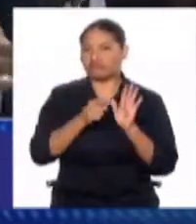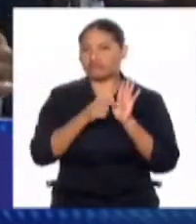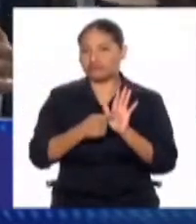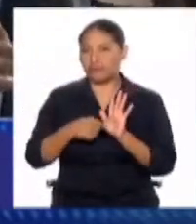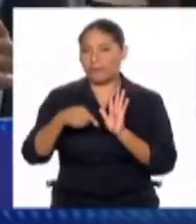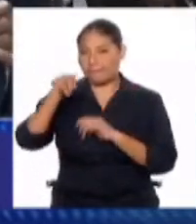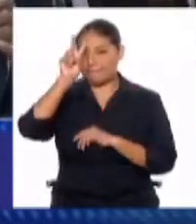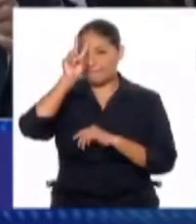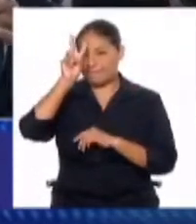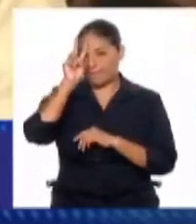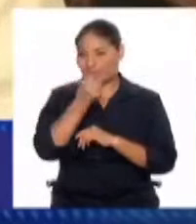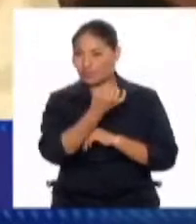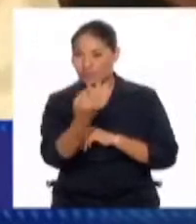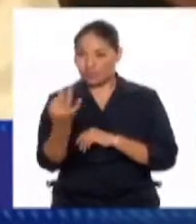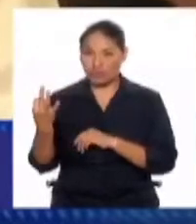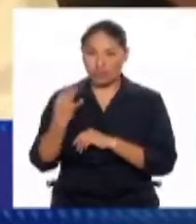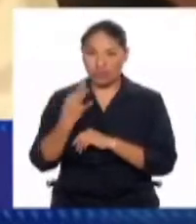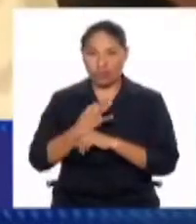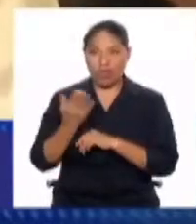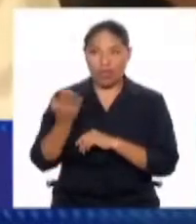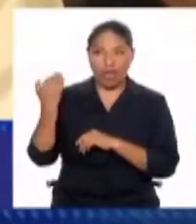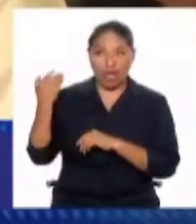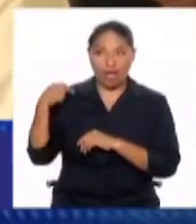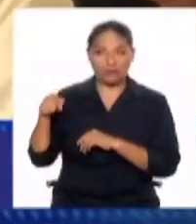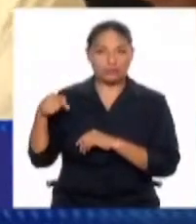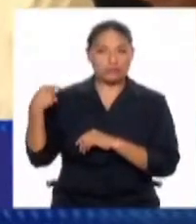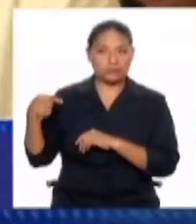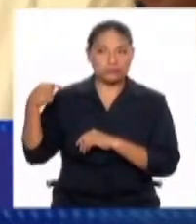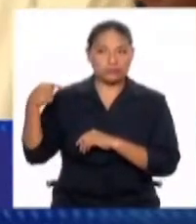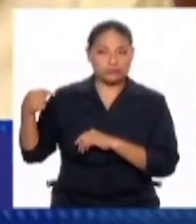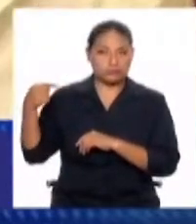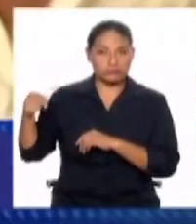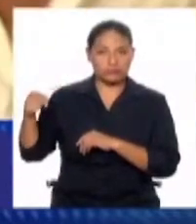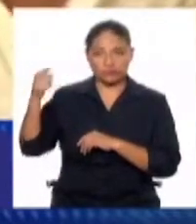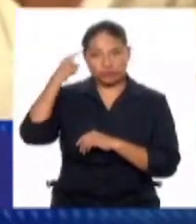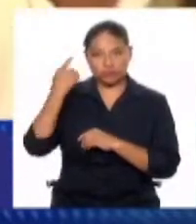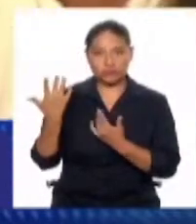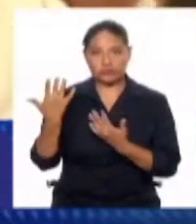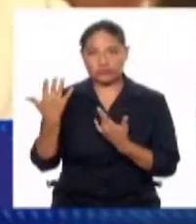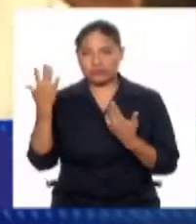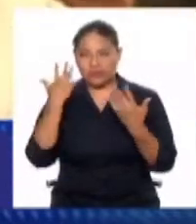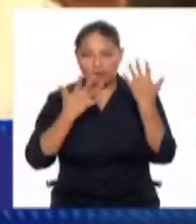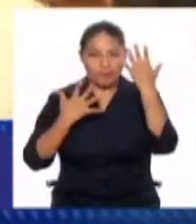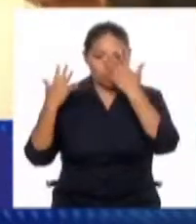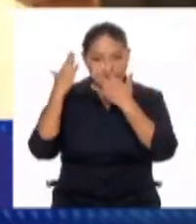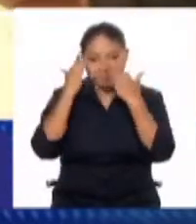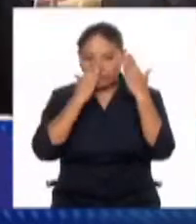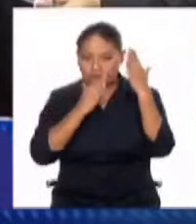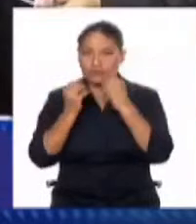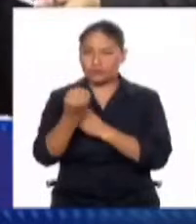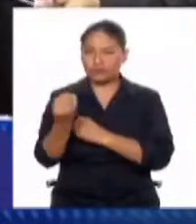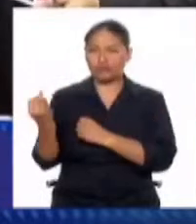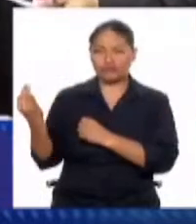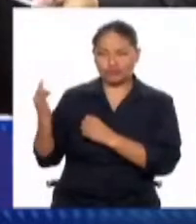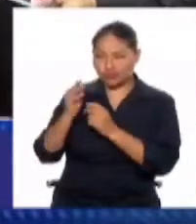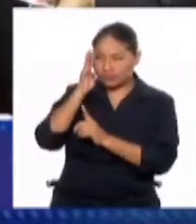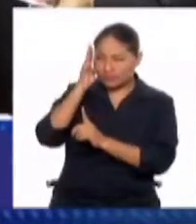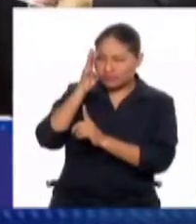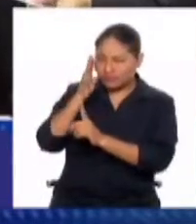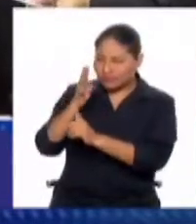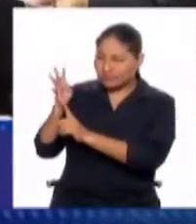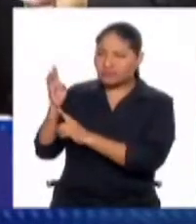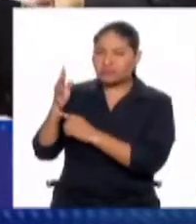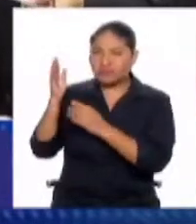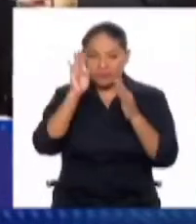mucha gente desde ese día ya no ha podido descansar tranquilo ni dormir tranquilo, porque en una